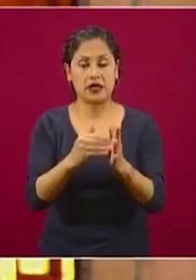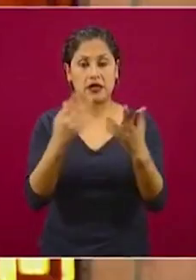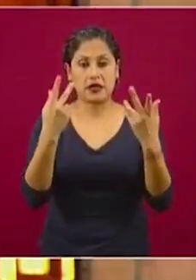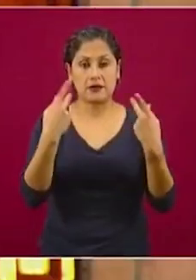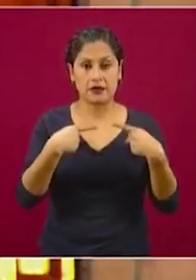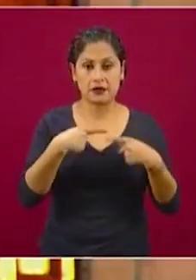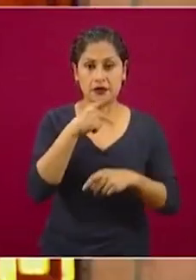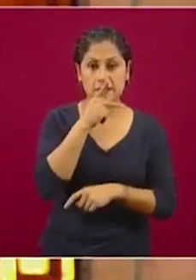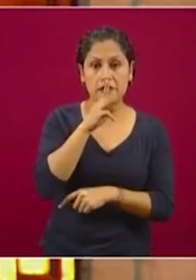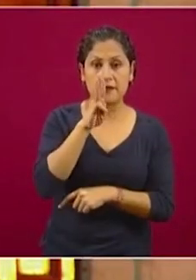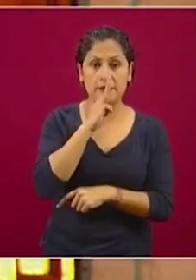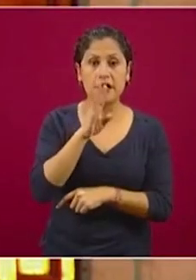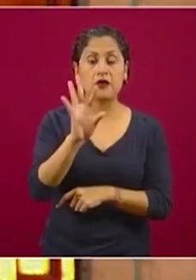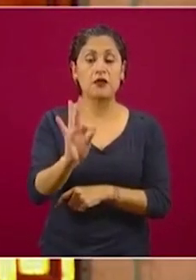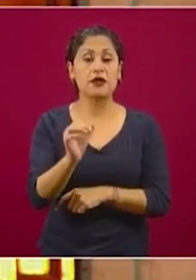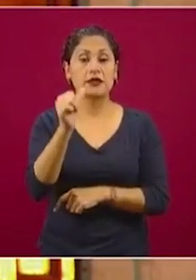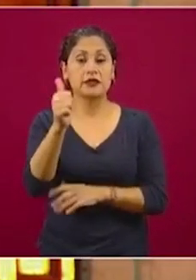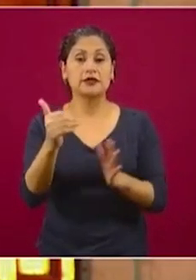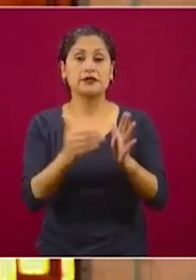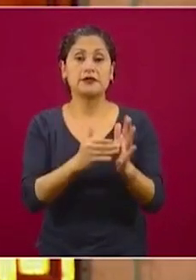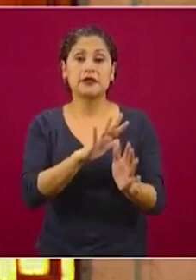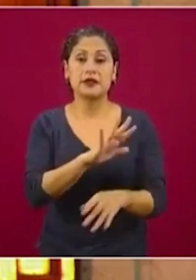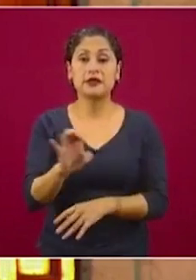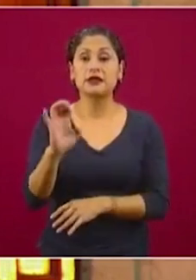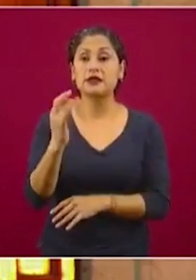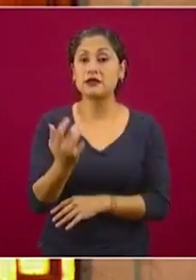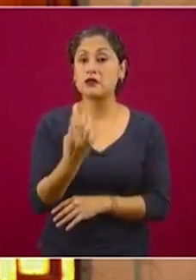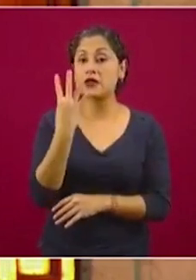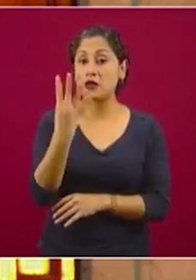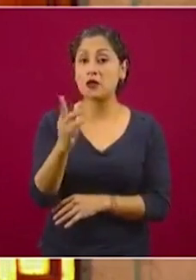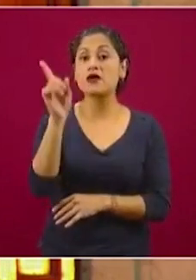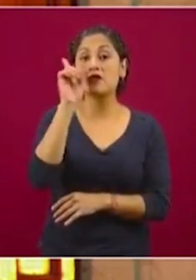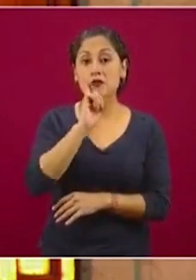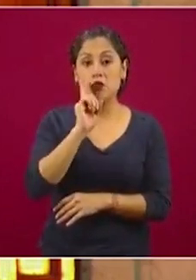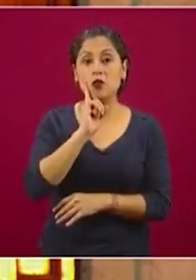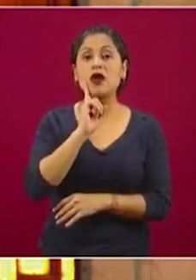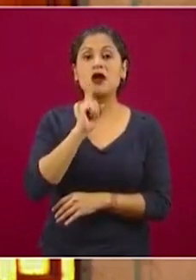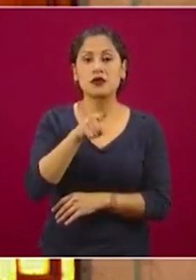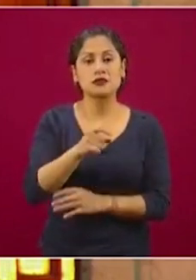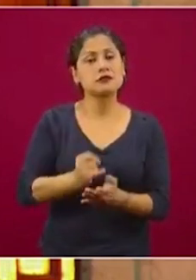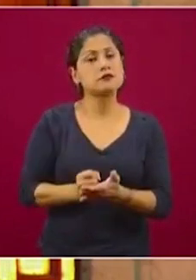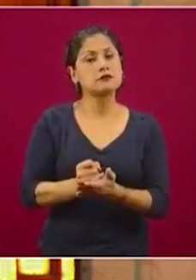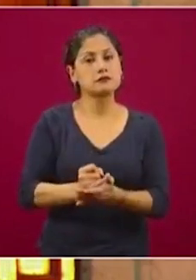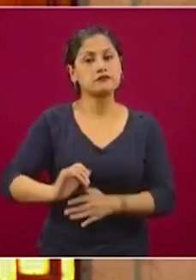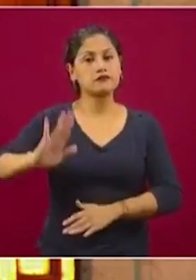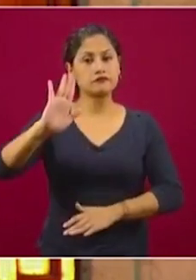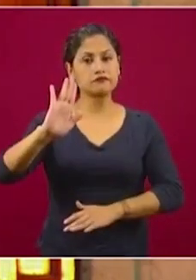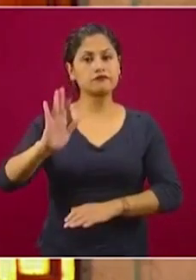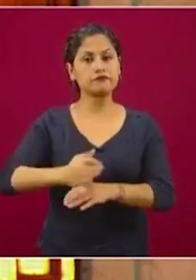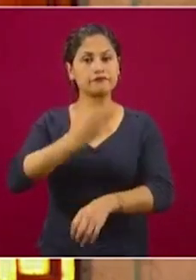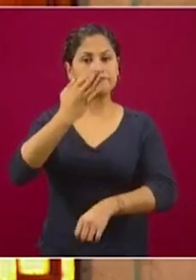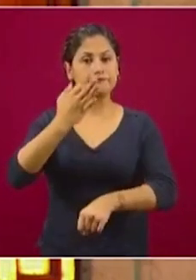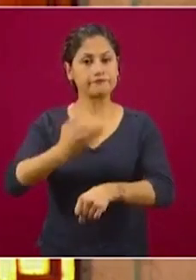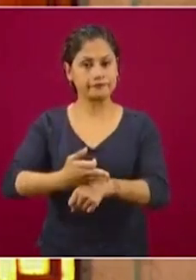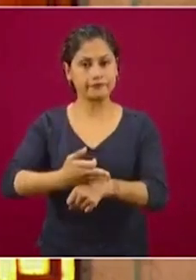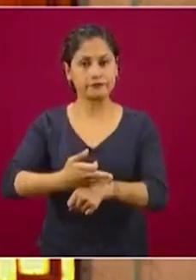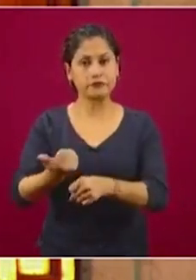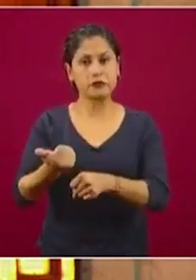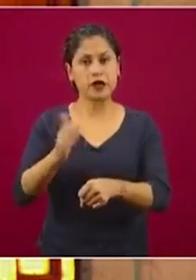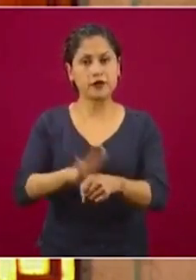46 mil 554 mujeres que han asumido el compromiso de ser las tesoreras y administradoras.